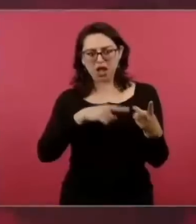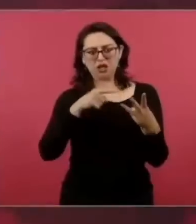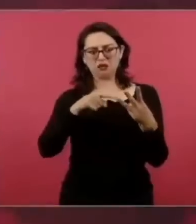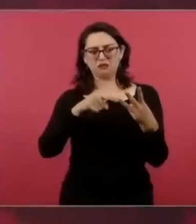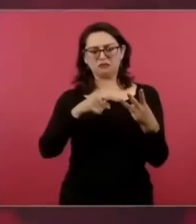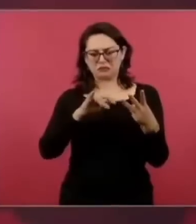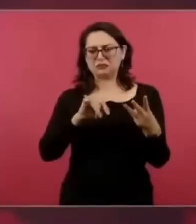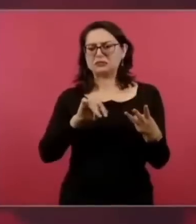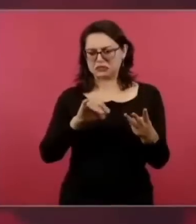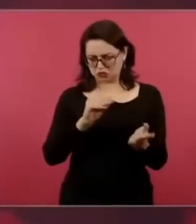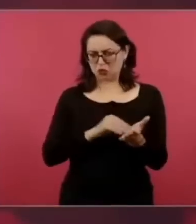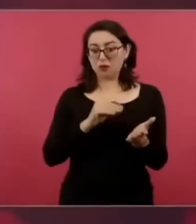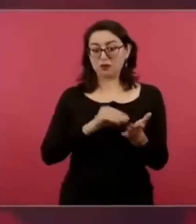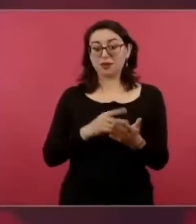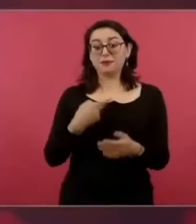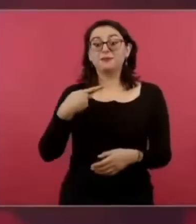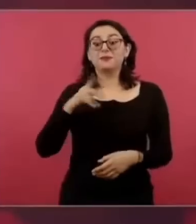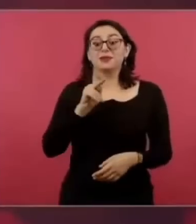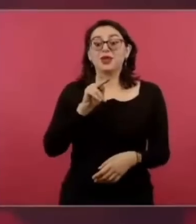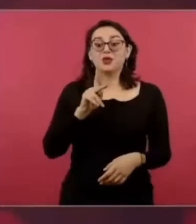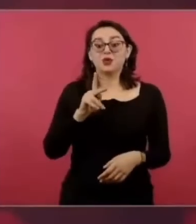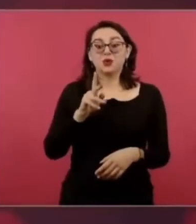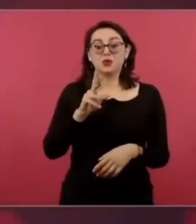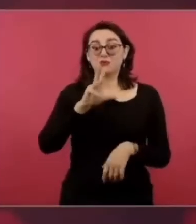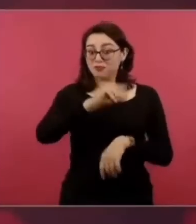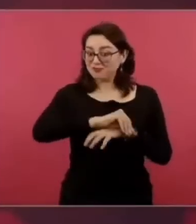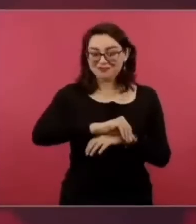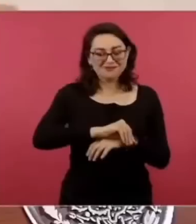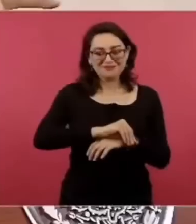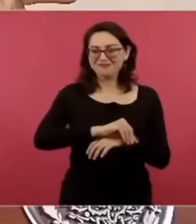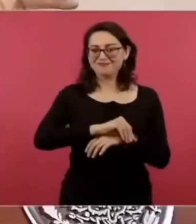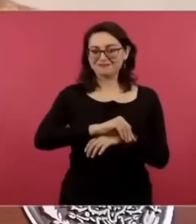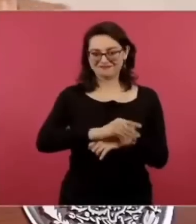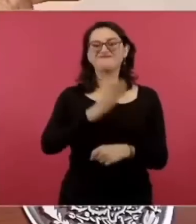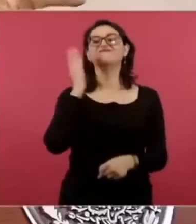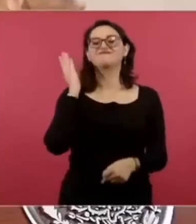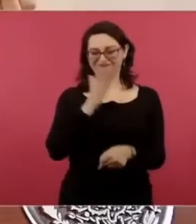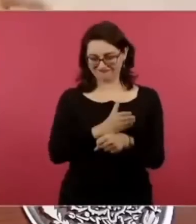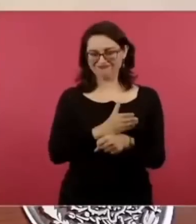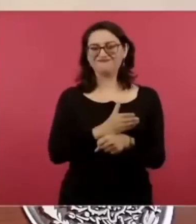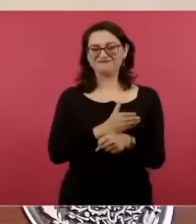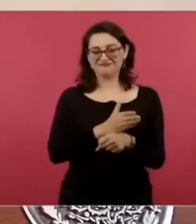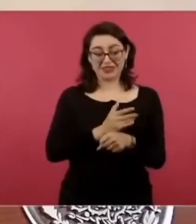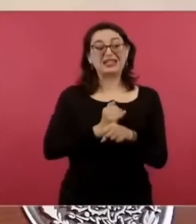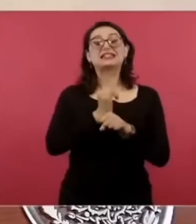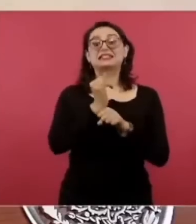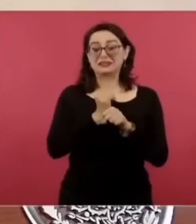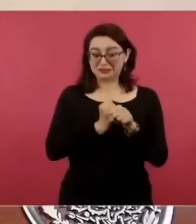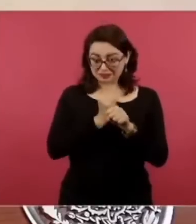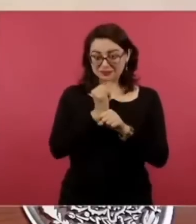Hace poco hubo también un hecho lamentable en Toluca.